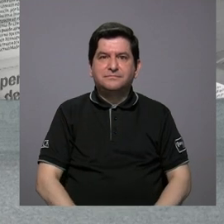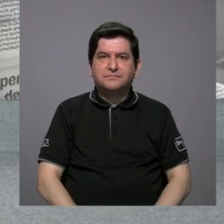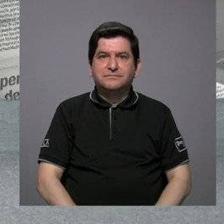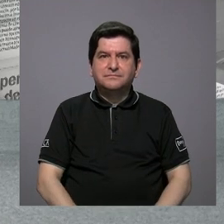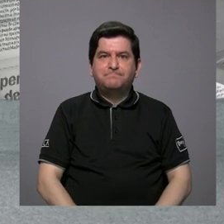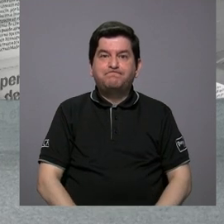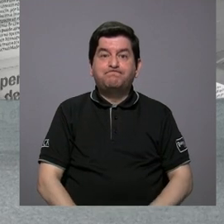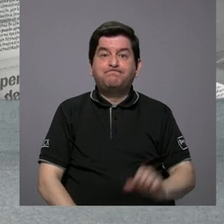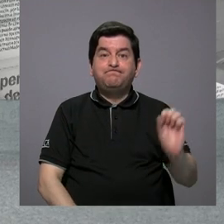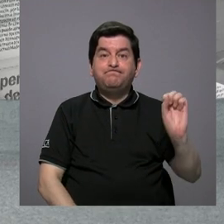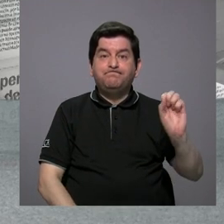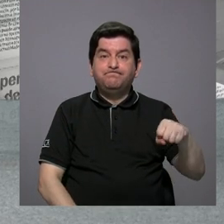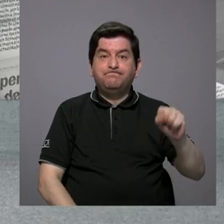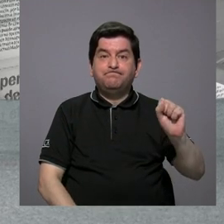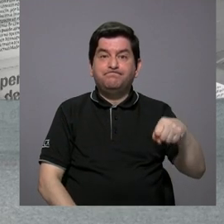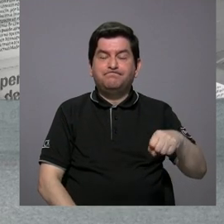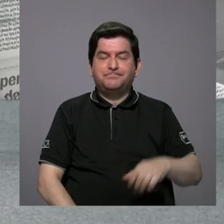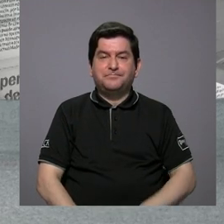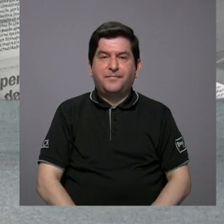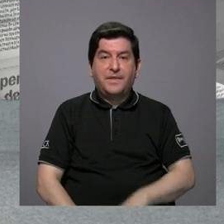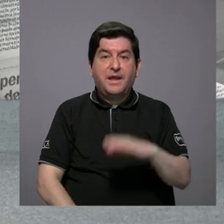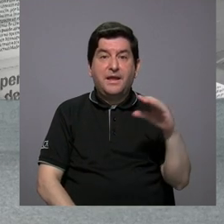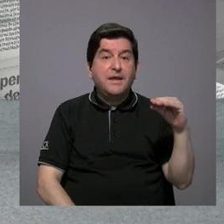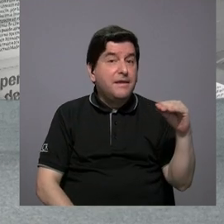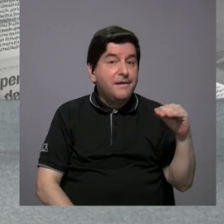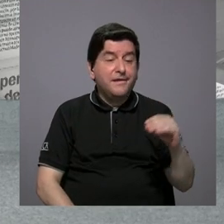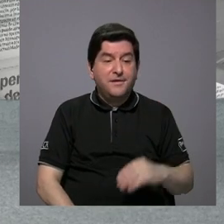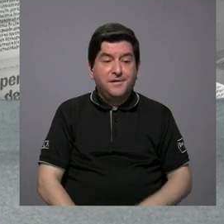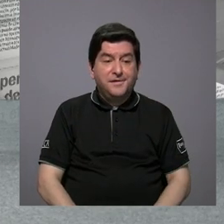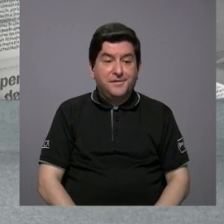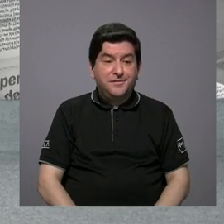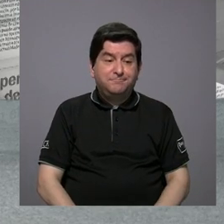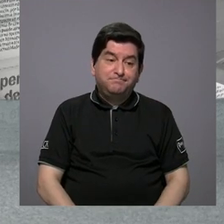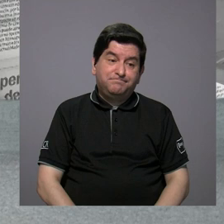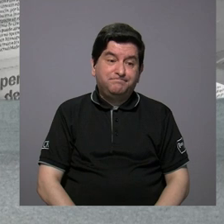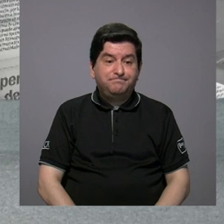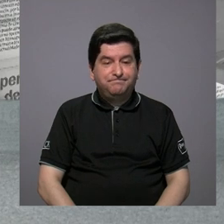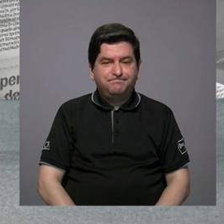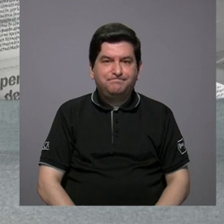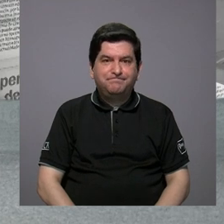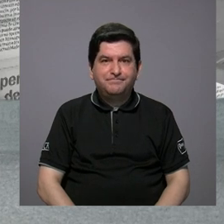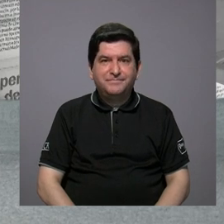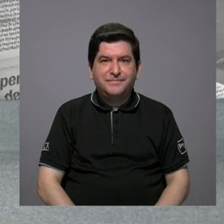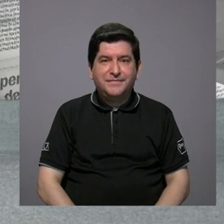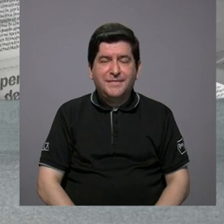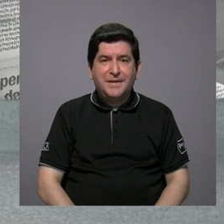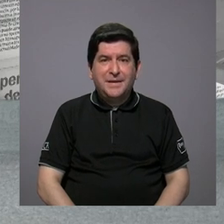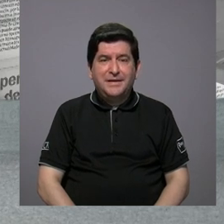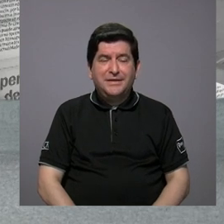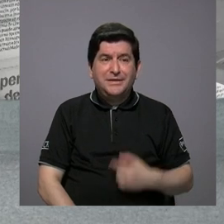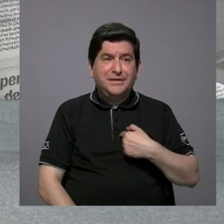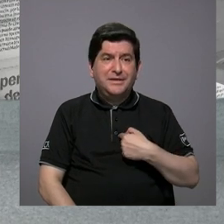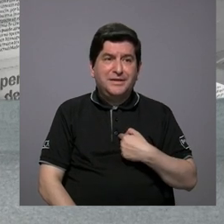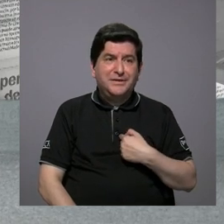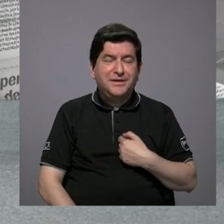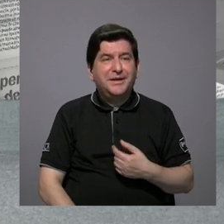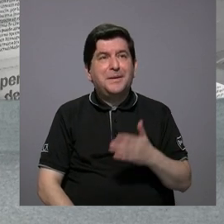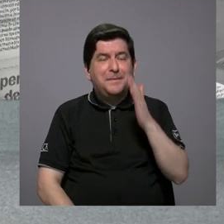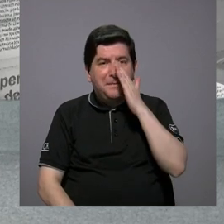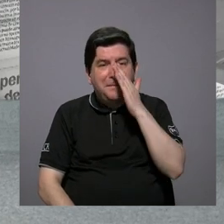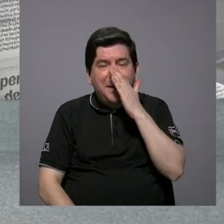Sí, y todavía es más que desilusionante, diría mi mamá,